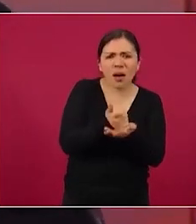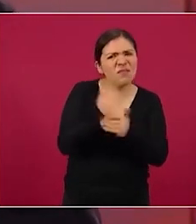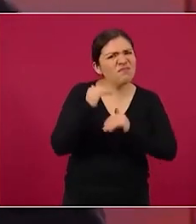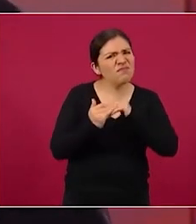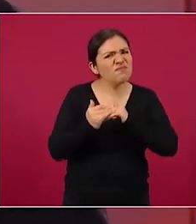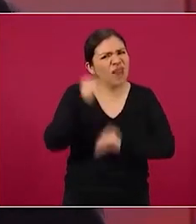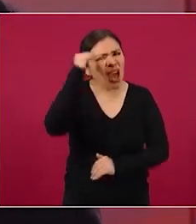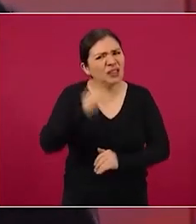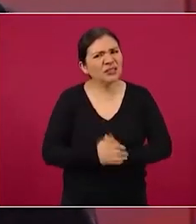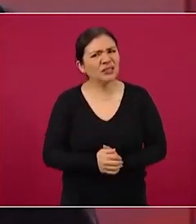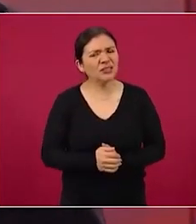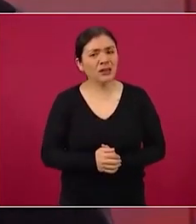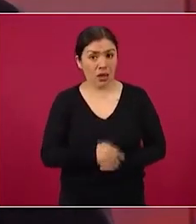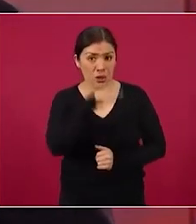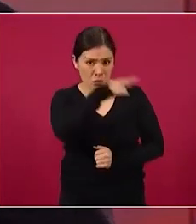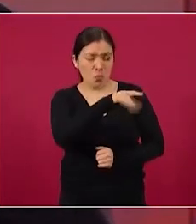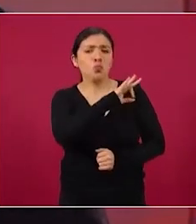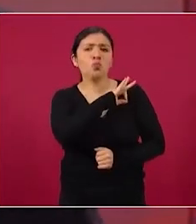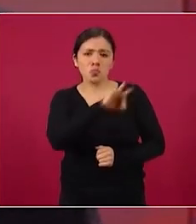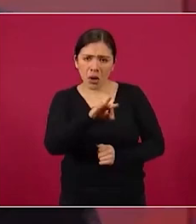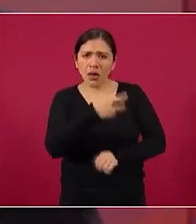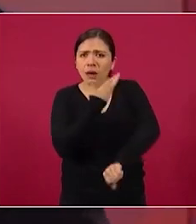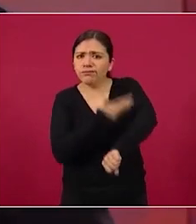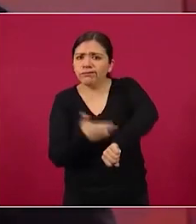y que él podía ayudarnos